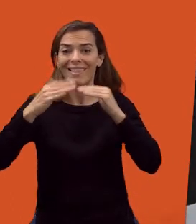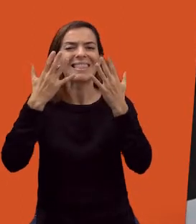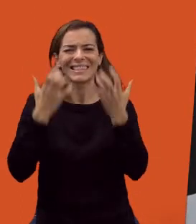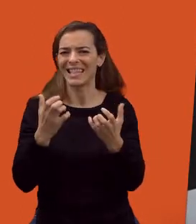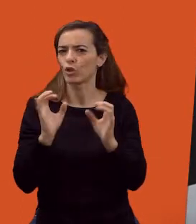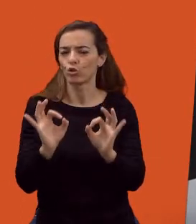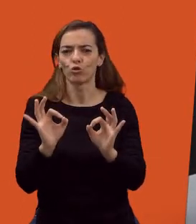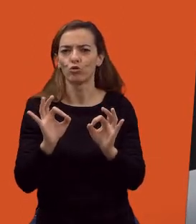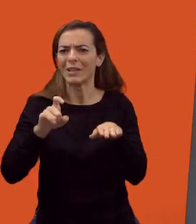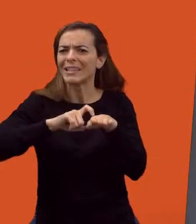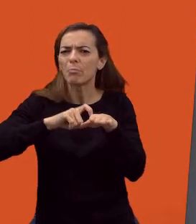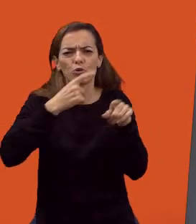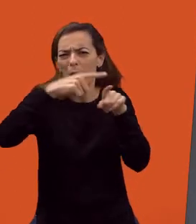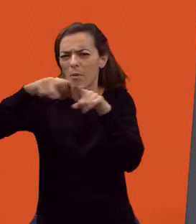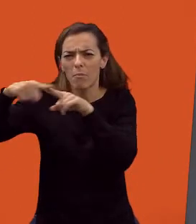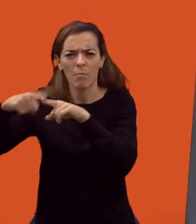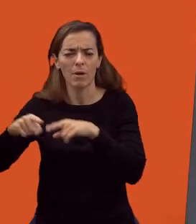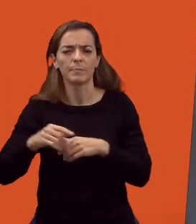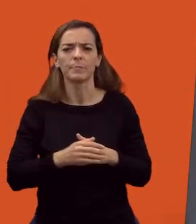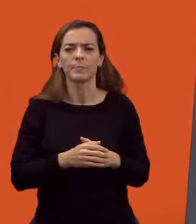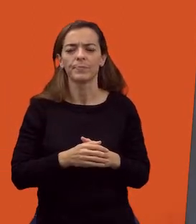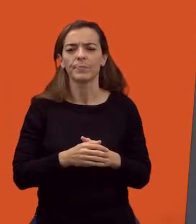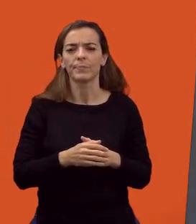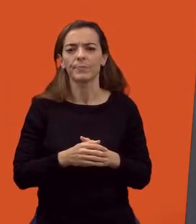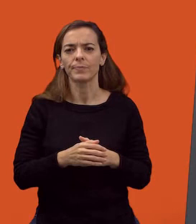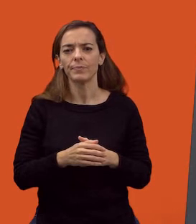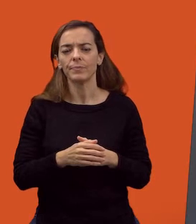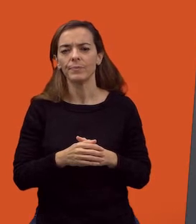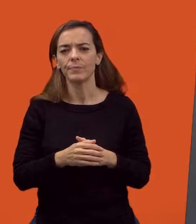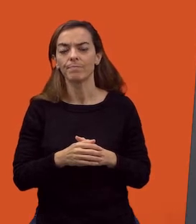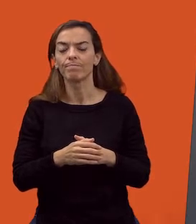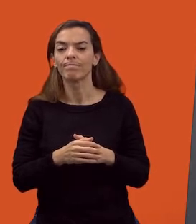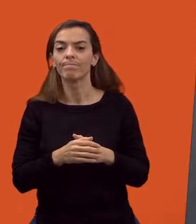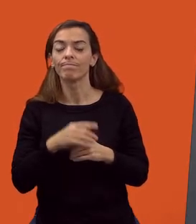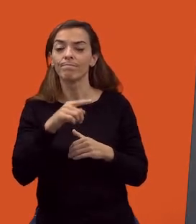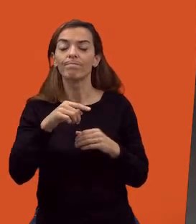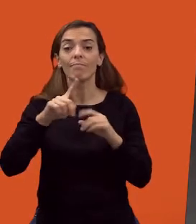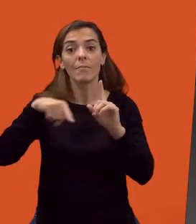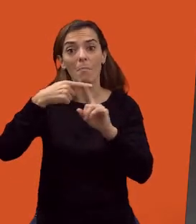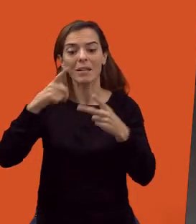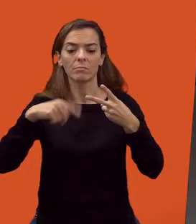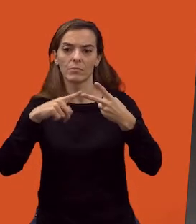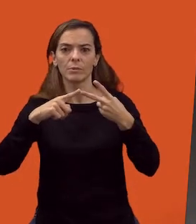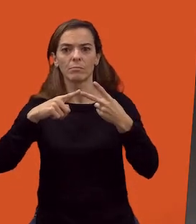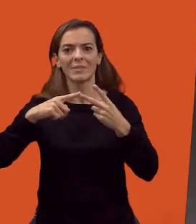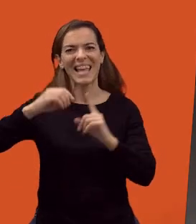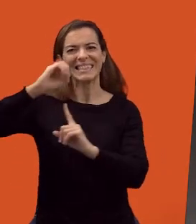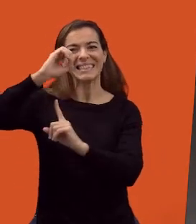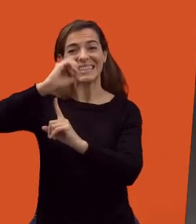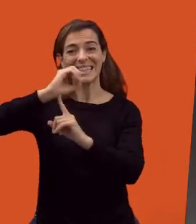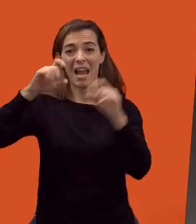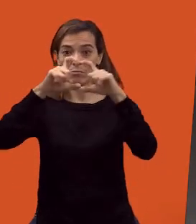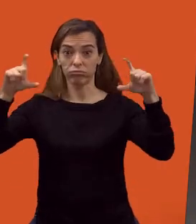diferentes tipos de desiertos, y que está combinado con una señal ética en la